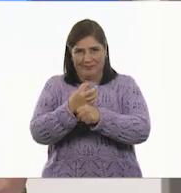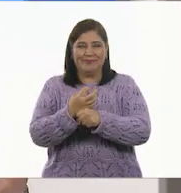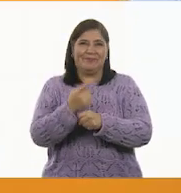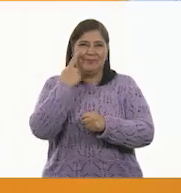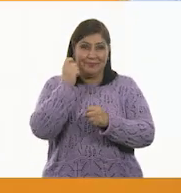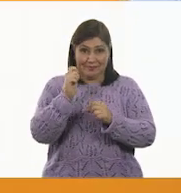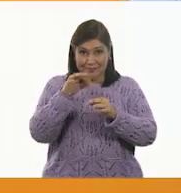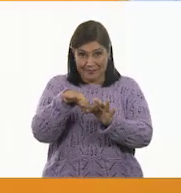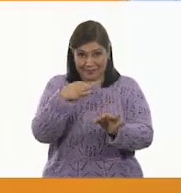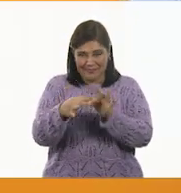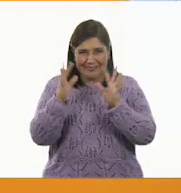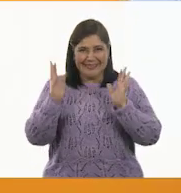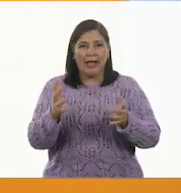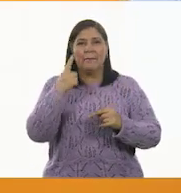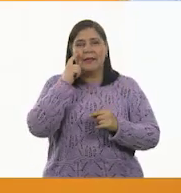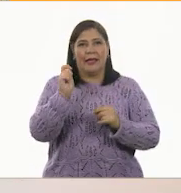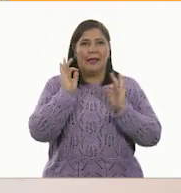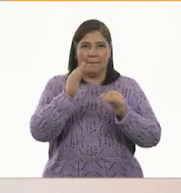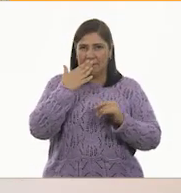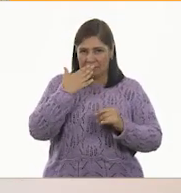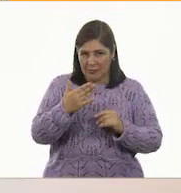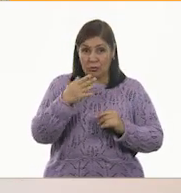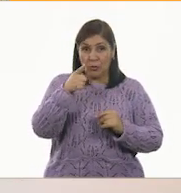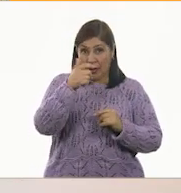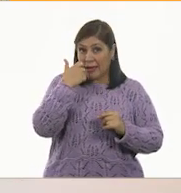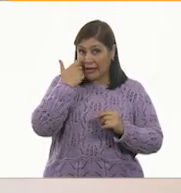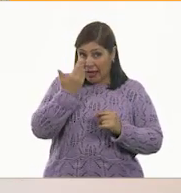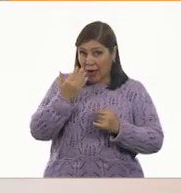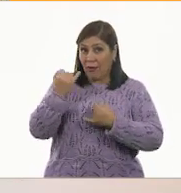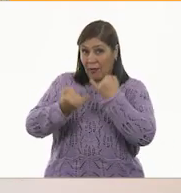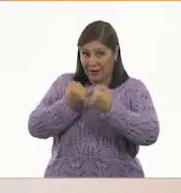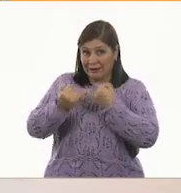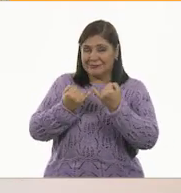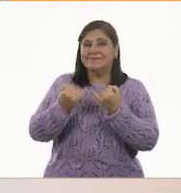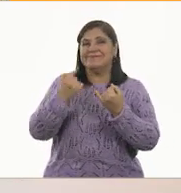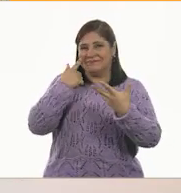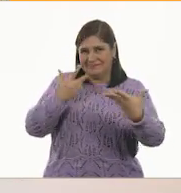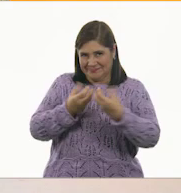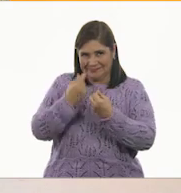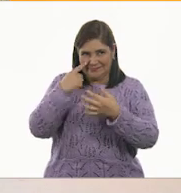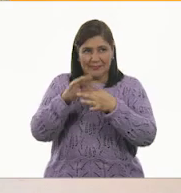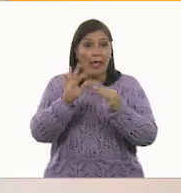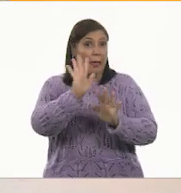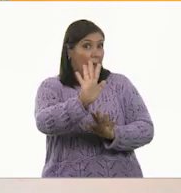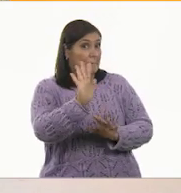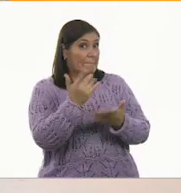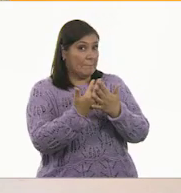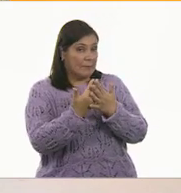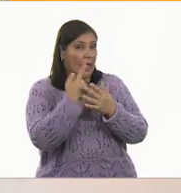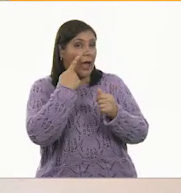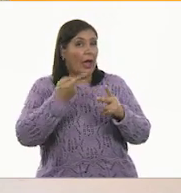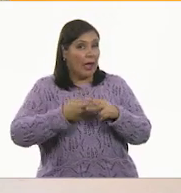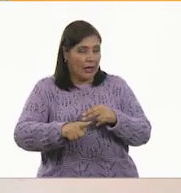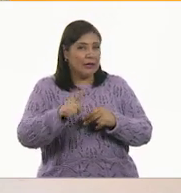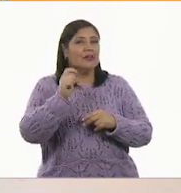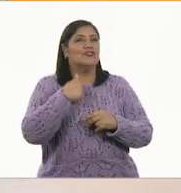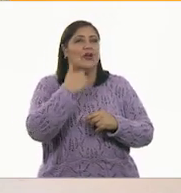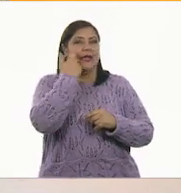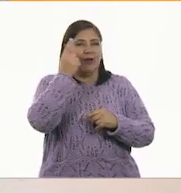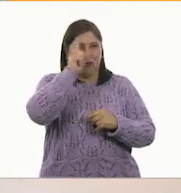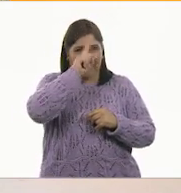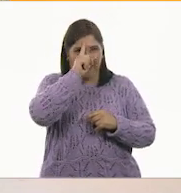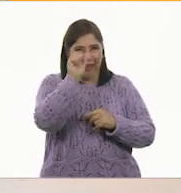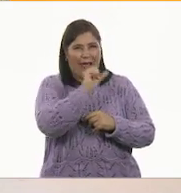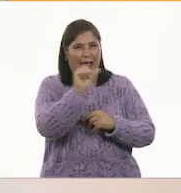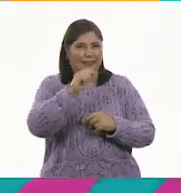maestra? Ok, perfecto. ¿Ustedes también en casa quieren jugar con nosotros? Excelente. Pero, antes de comenzar, ¿qué les parece si vamos a un consejo